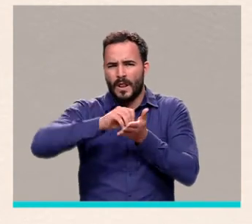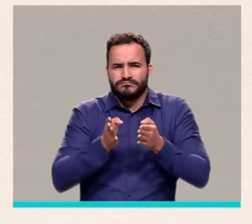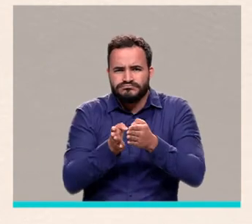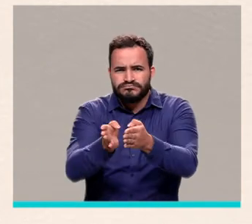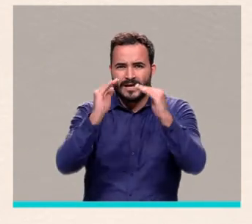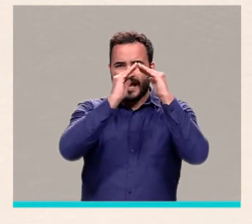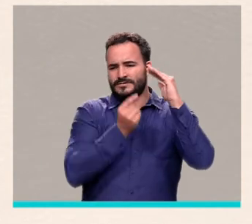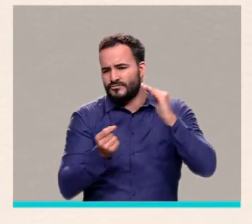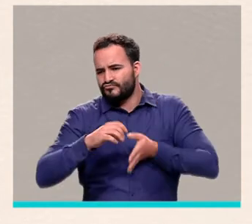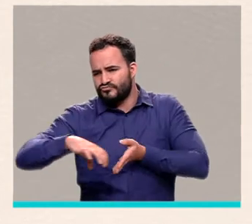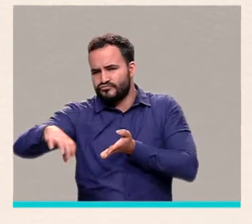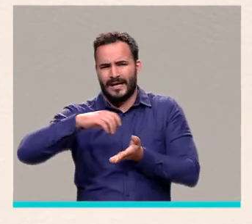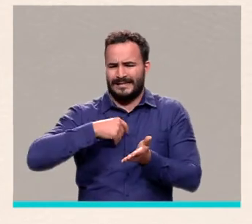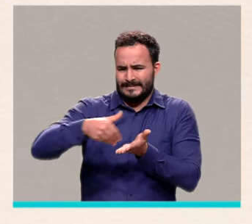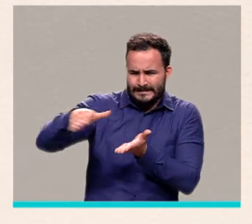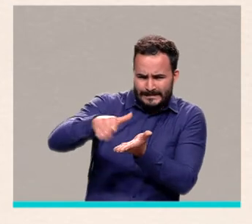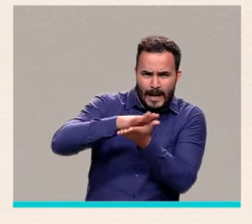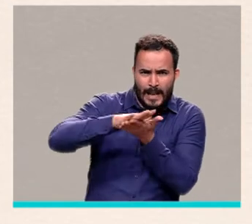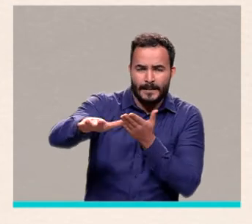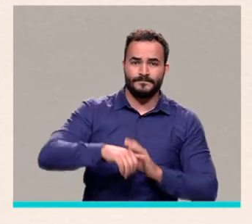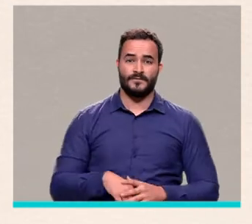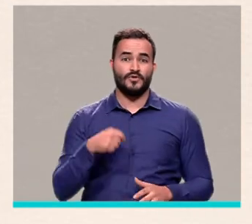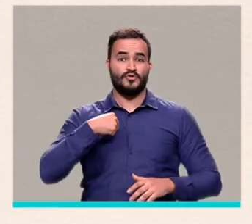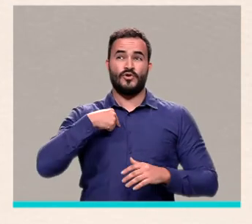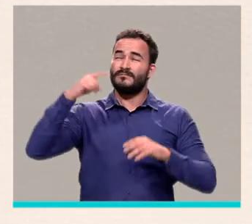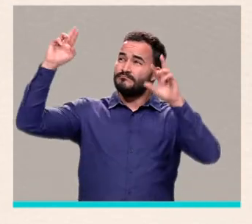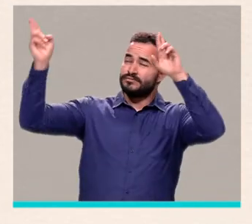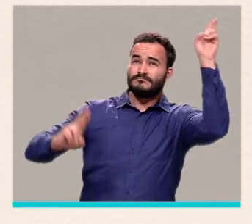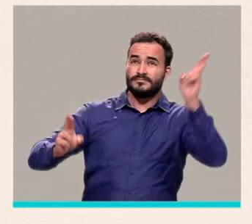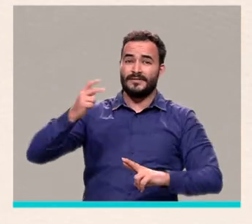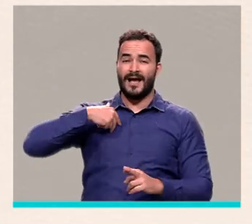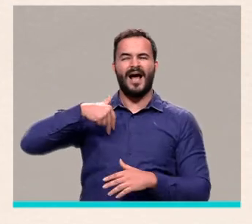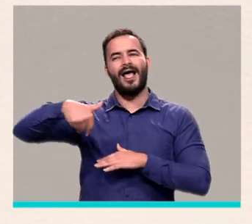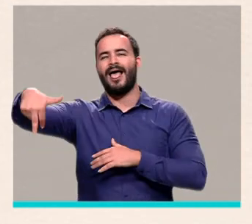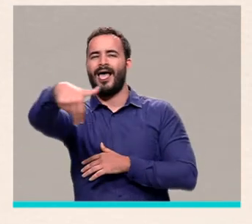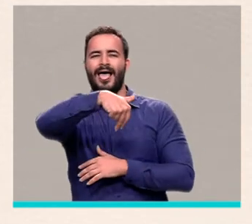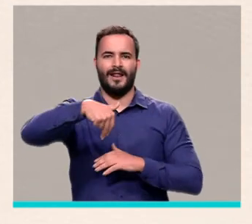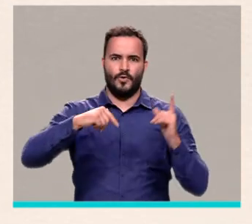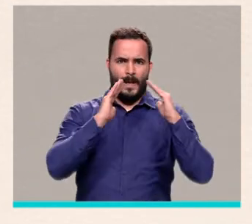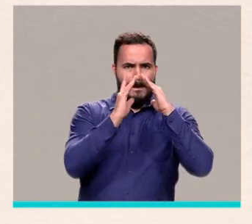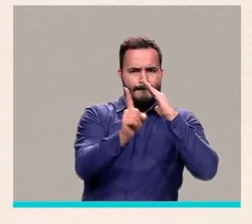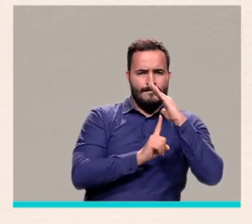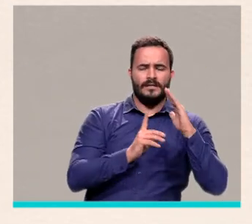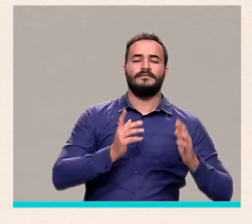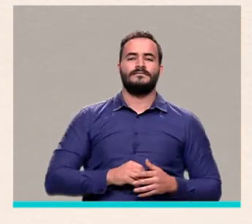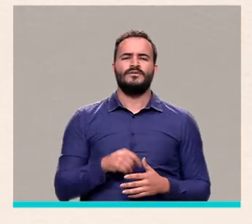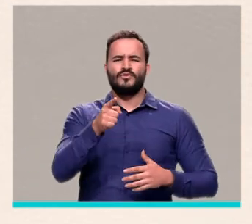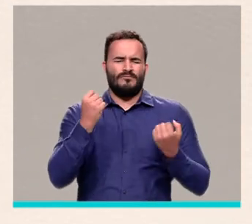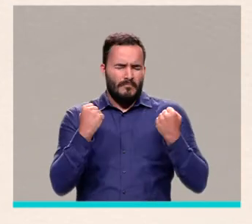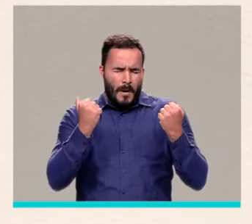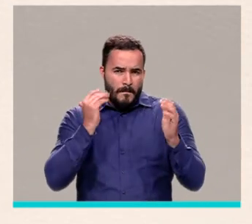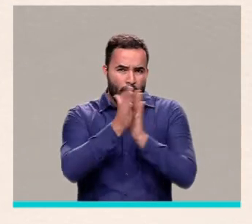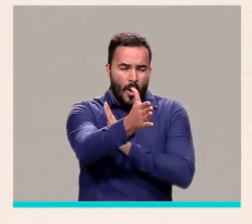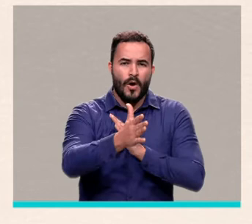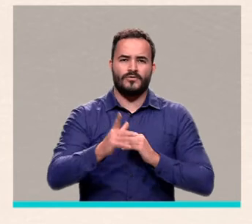Evite estar en campo abierto durante tormentas eléctricas. No conduzca a altas velocidades, evite maniobras bruscas y aumente la